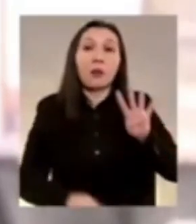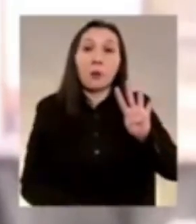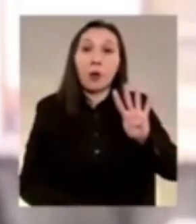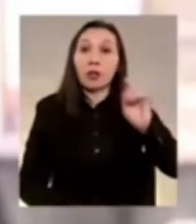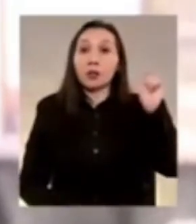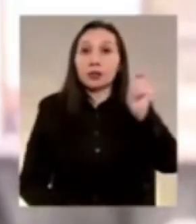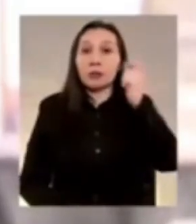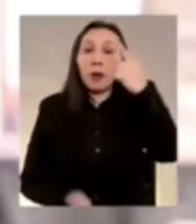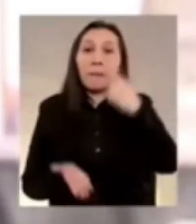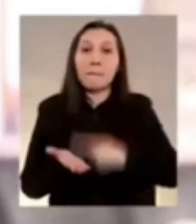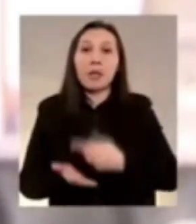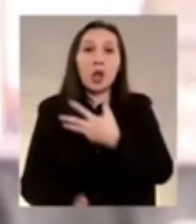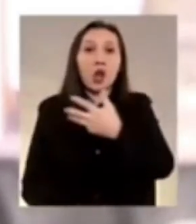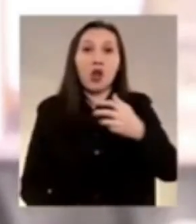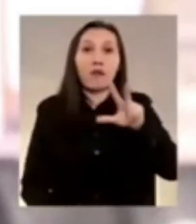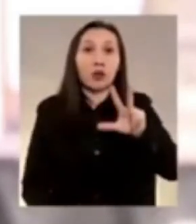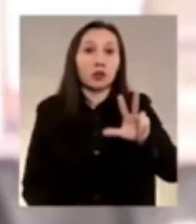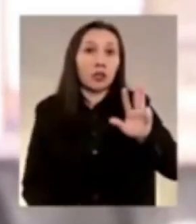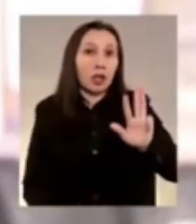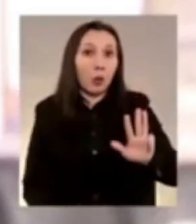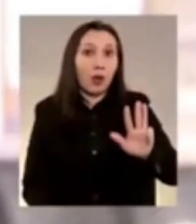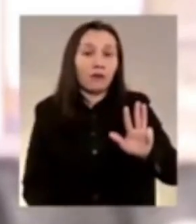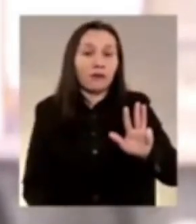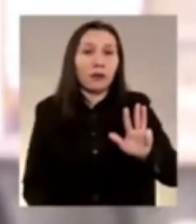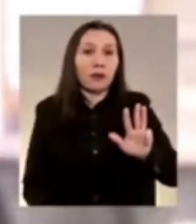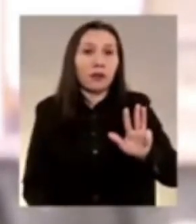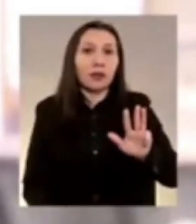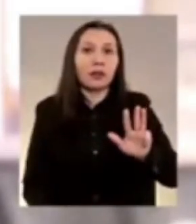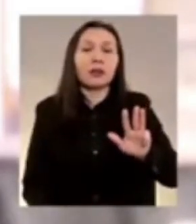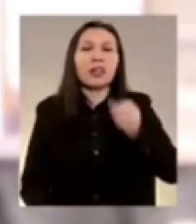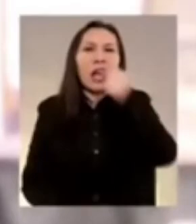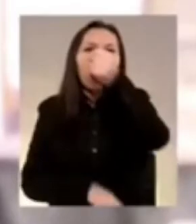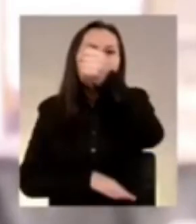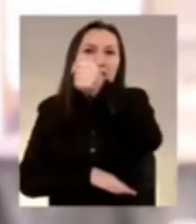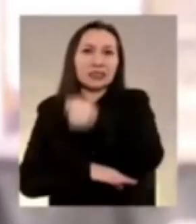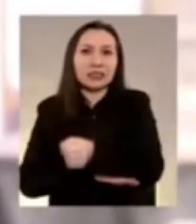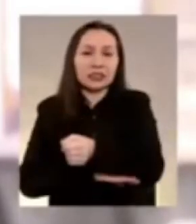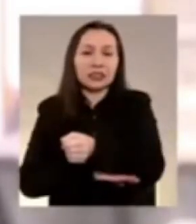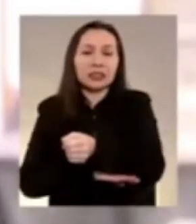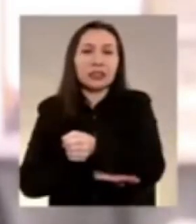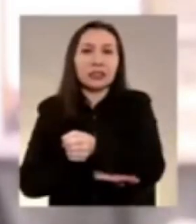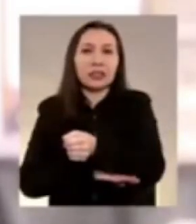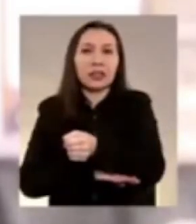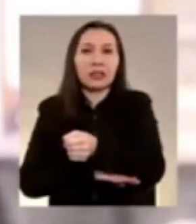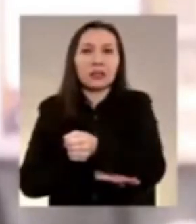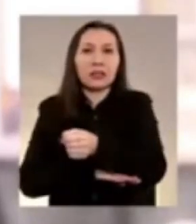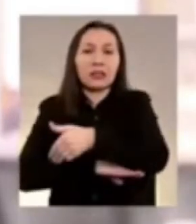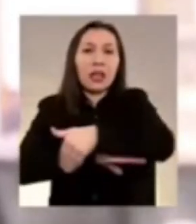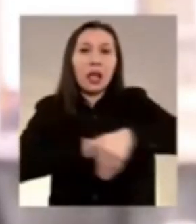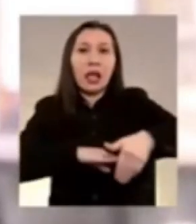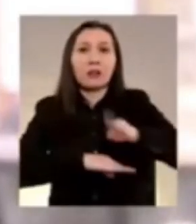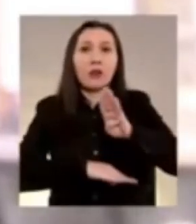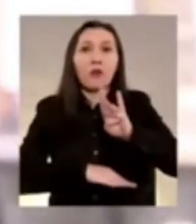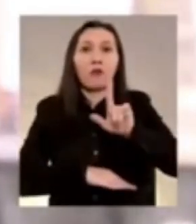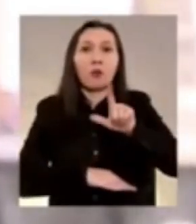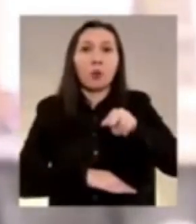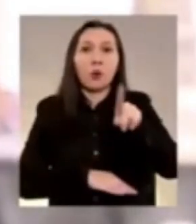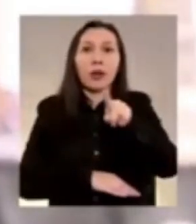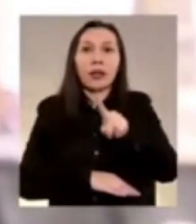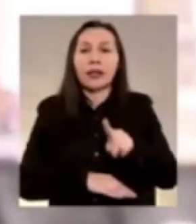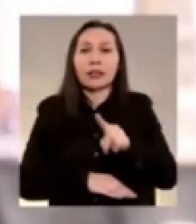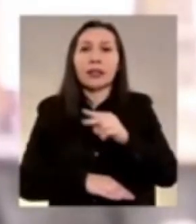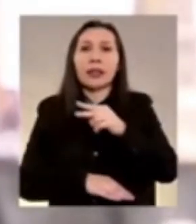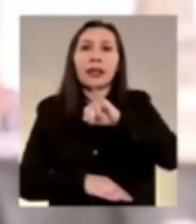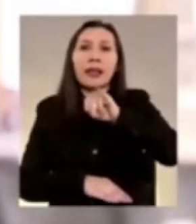de septiembre de 1989 asesinaban en Avenida Burles a G.